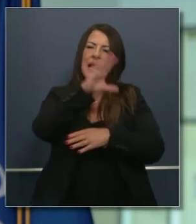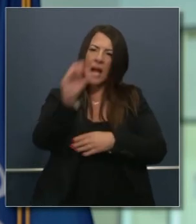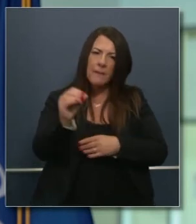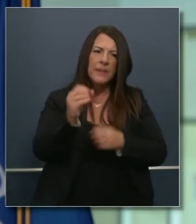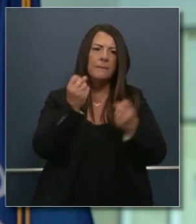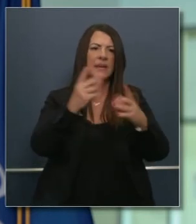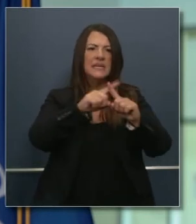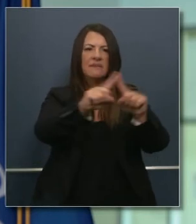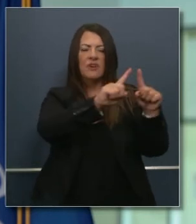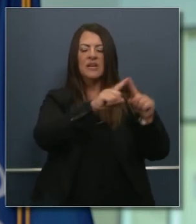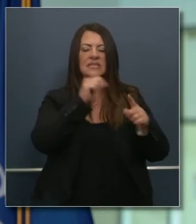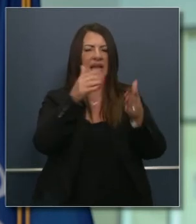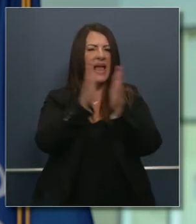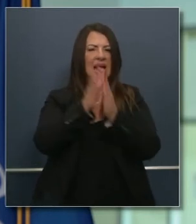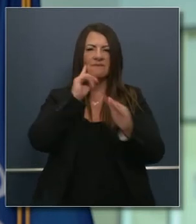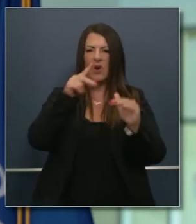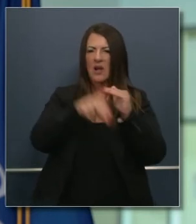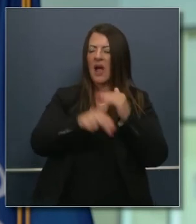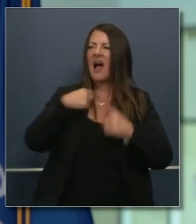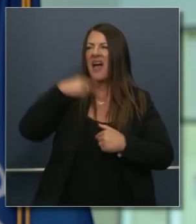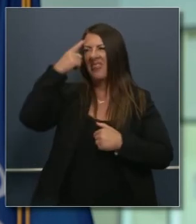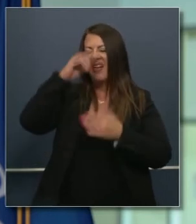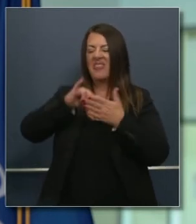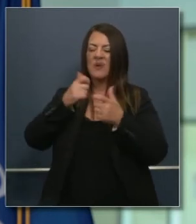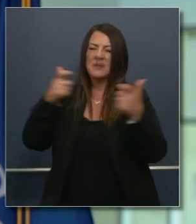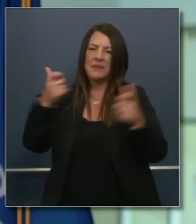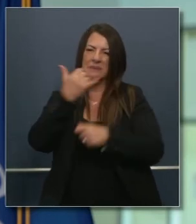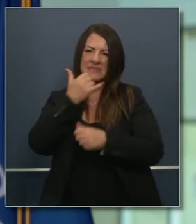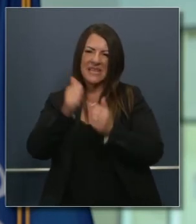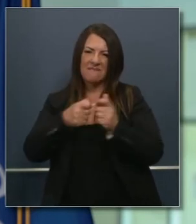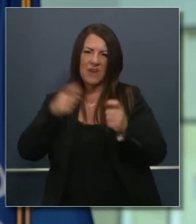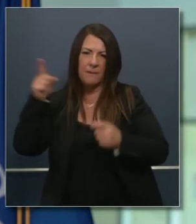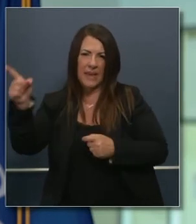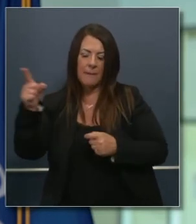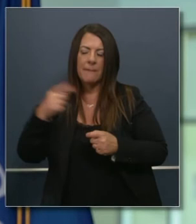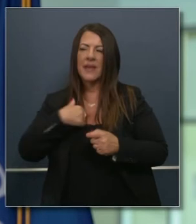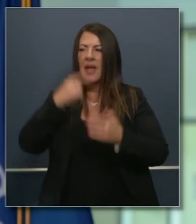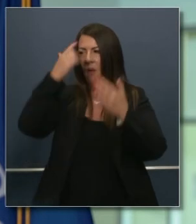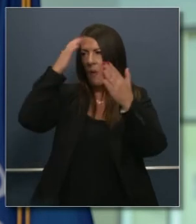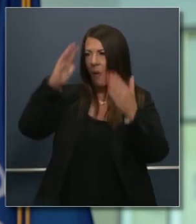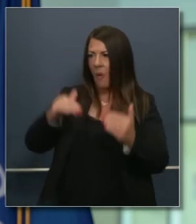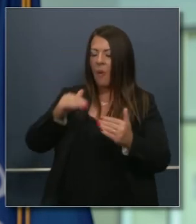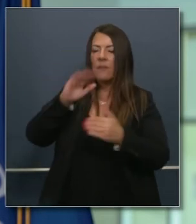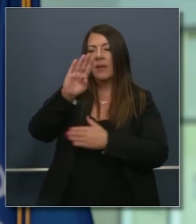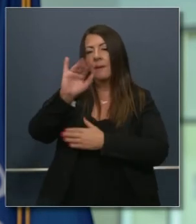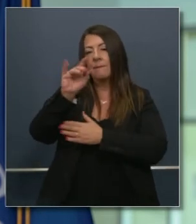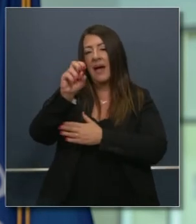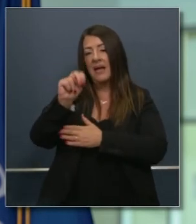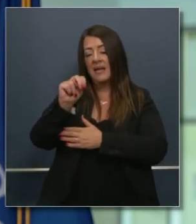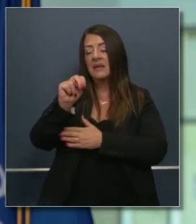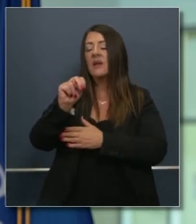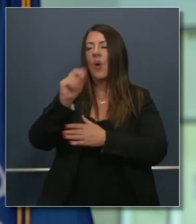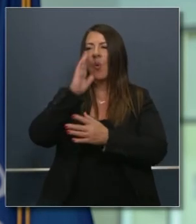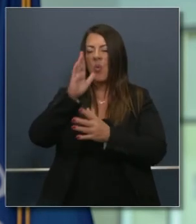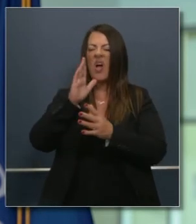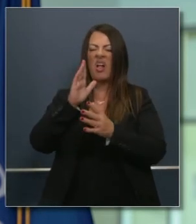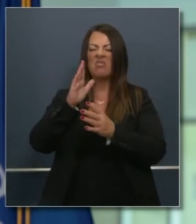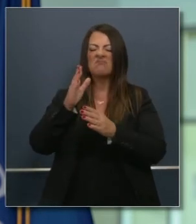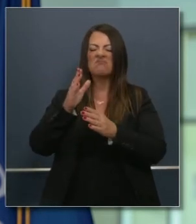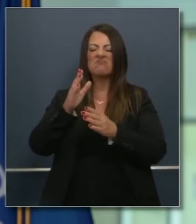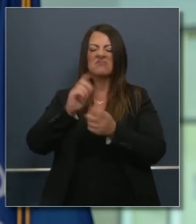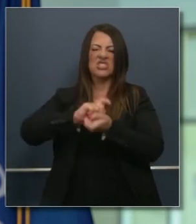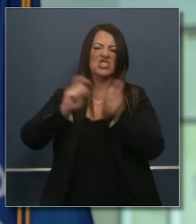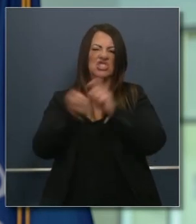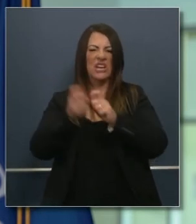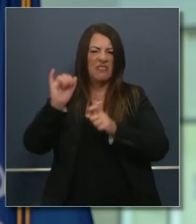que muchas personas individuos ni siquiera las habían pedido yo pensé que era un error y espero que la administración de Biden correja eso